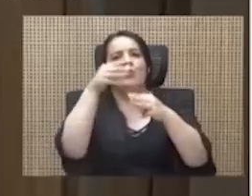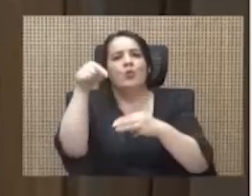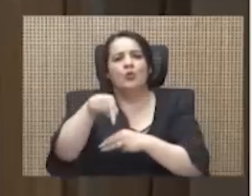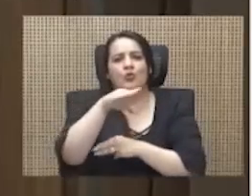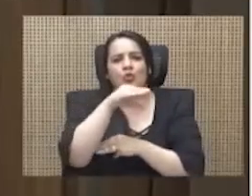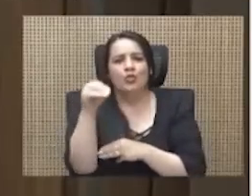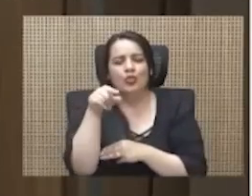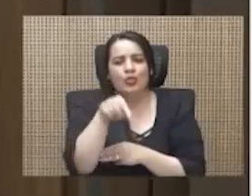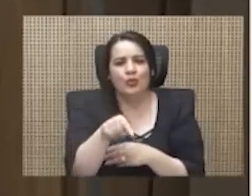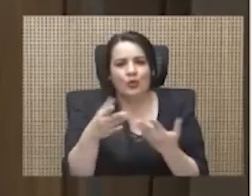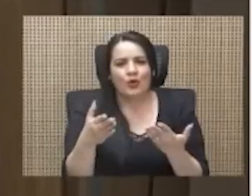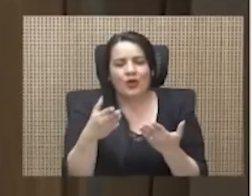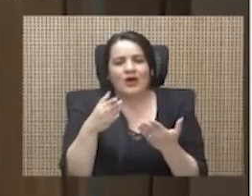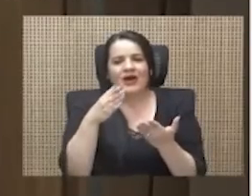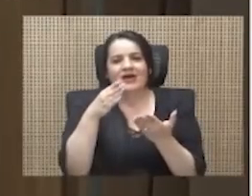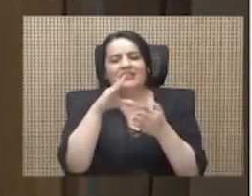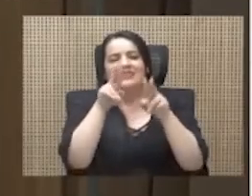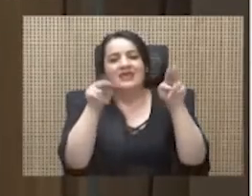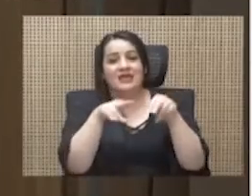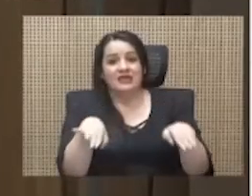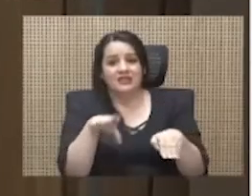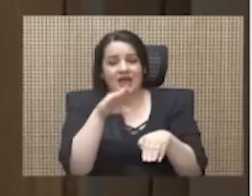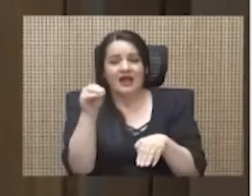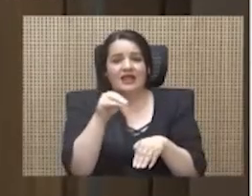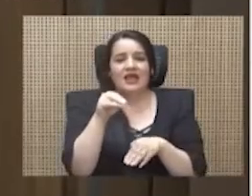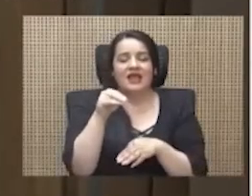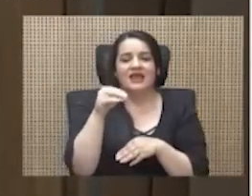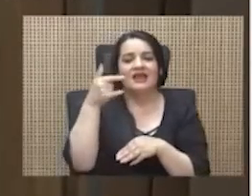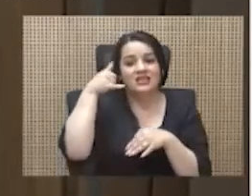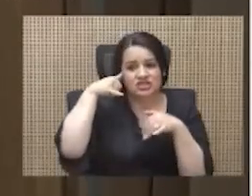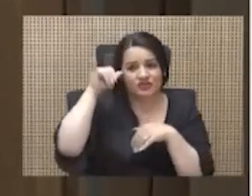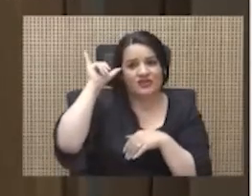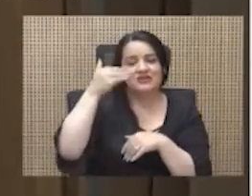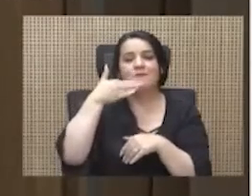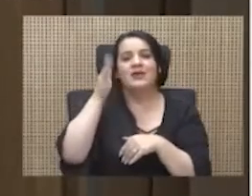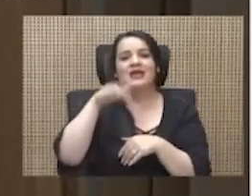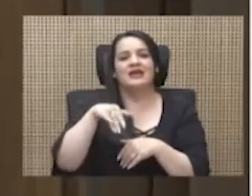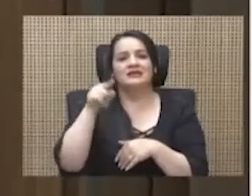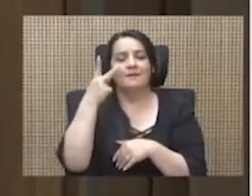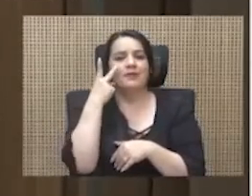malacrianza para las fiestas de fin de año. Veamos las contradicciones de este sujeto.